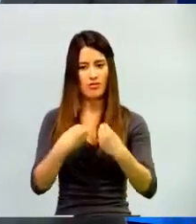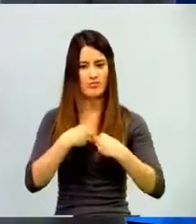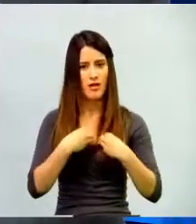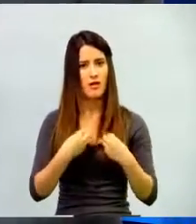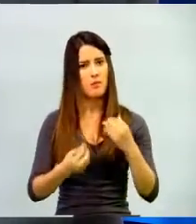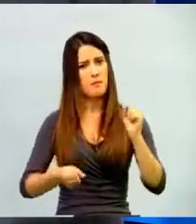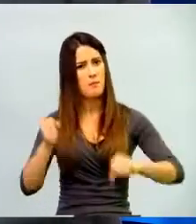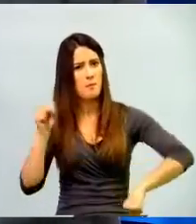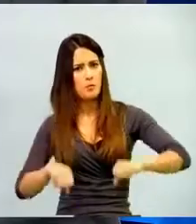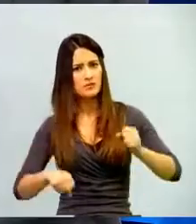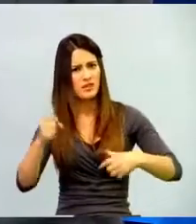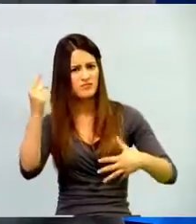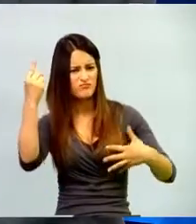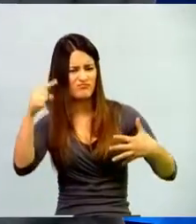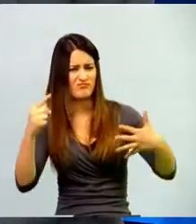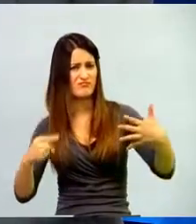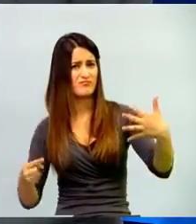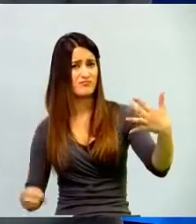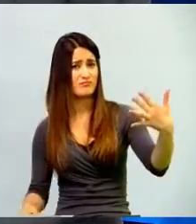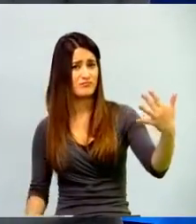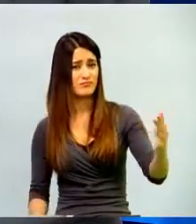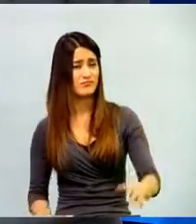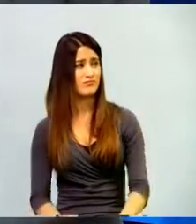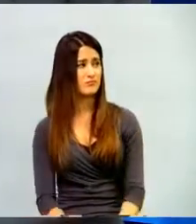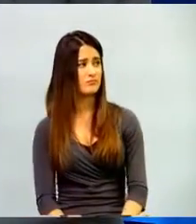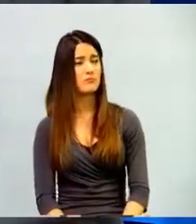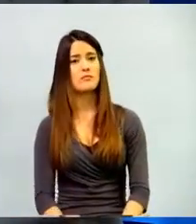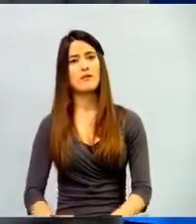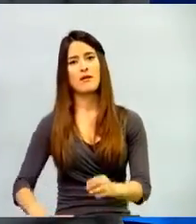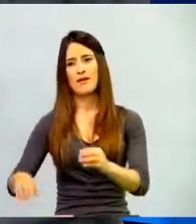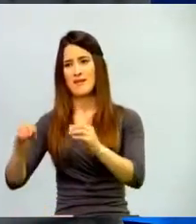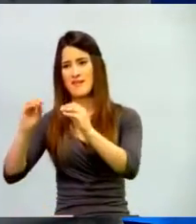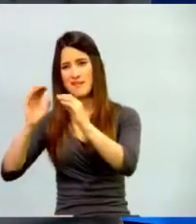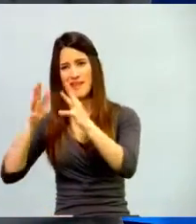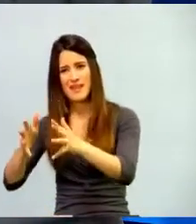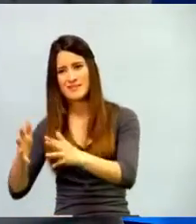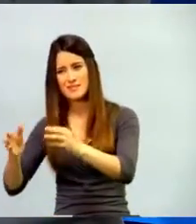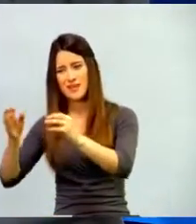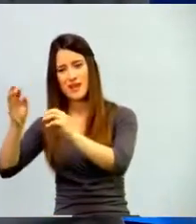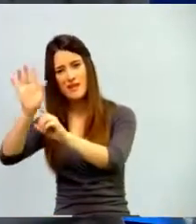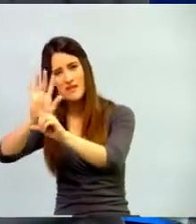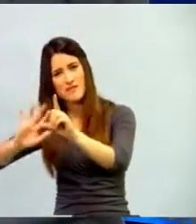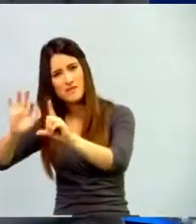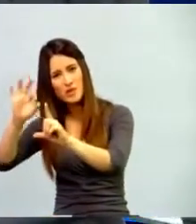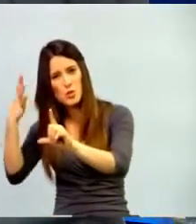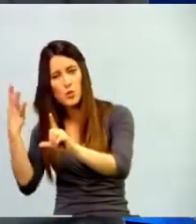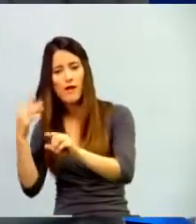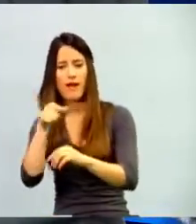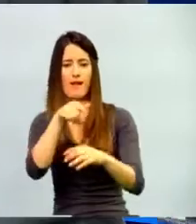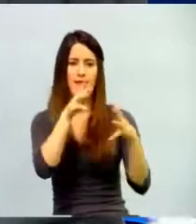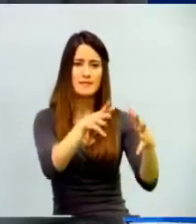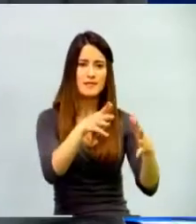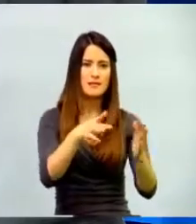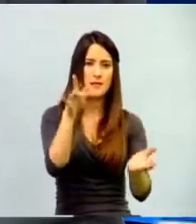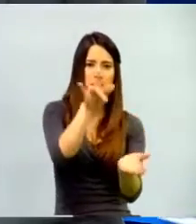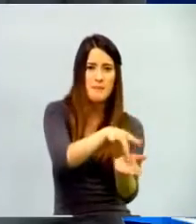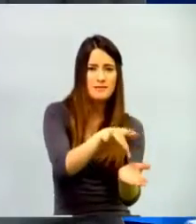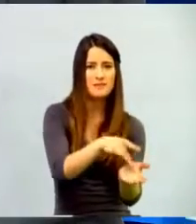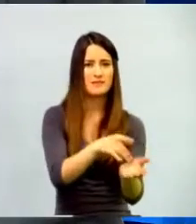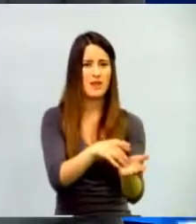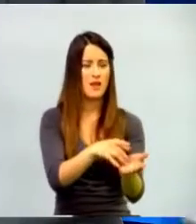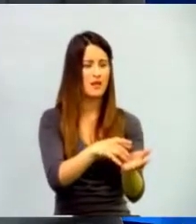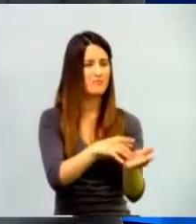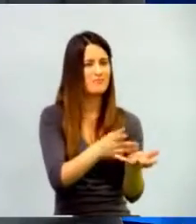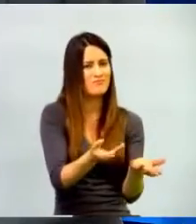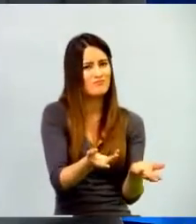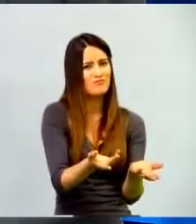y apoyarnos y fusionar inclusive la presencialidad con la virtualidad, la realidad aumentada y la realidad virtual y explorar